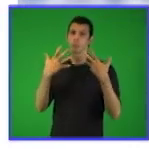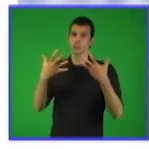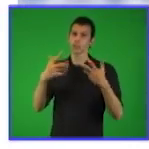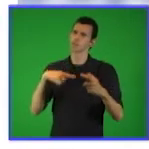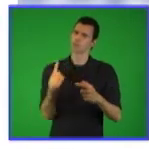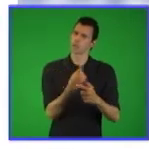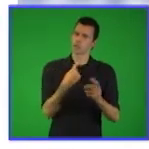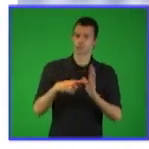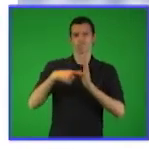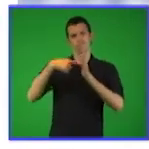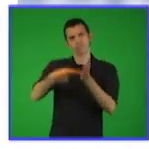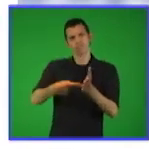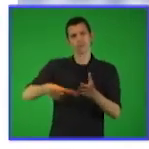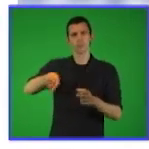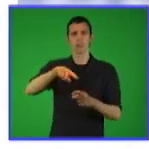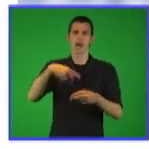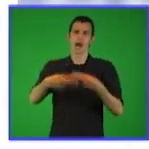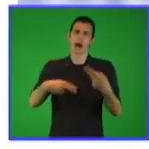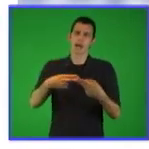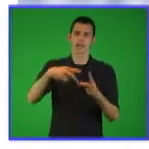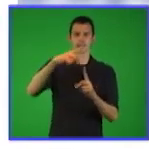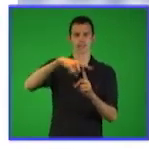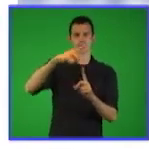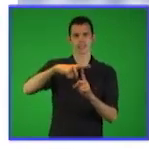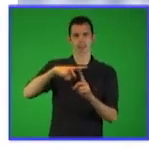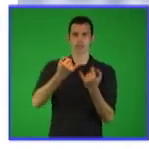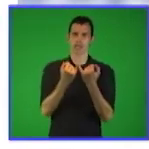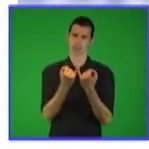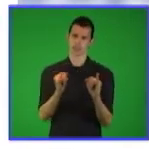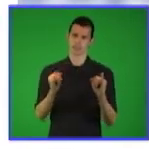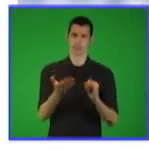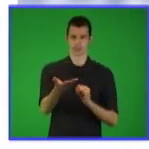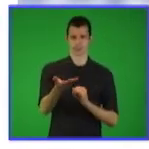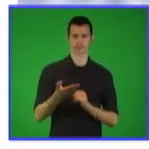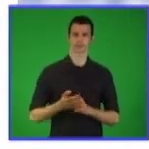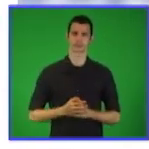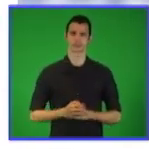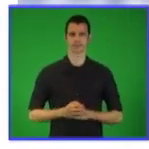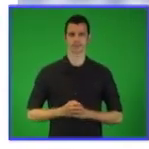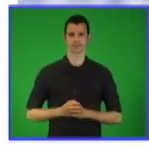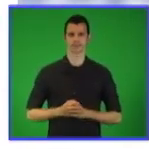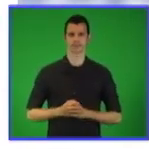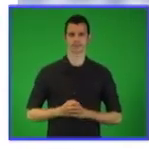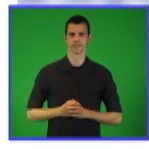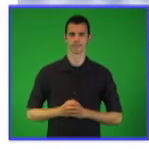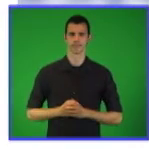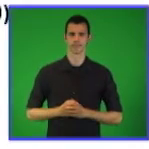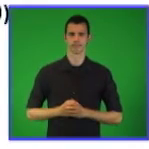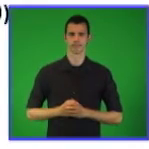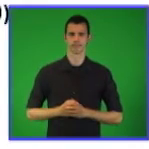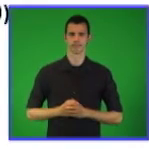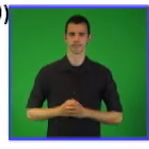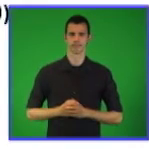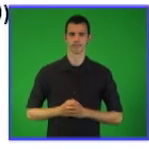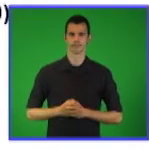básica les proponemos realizar la siguiente actividad independiente.